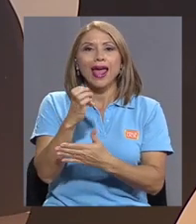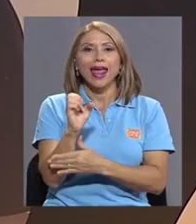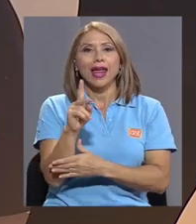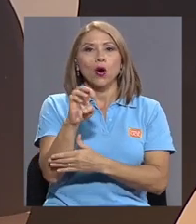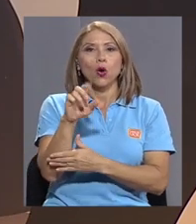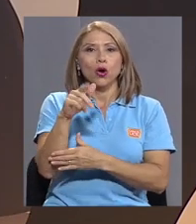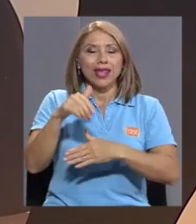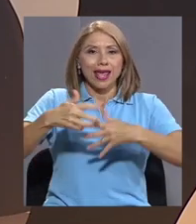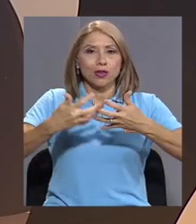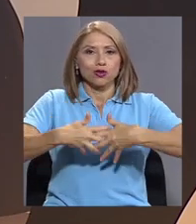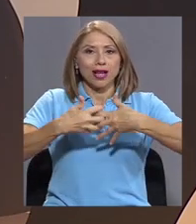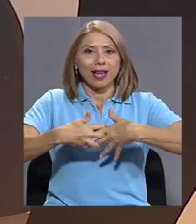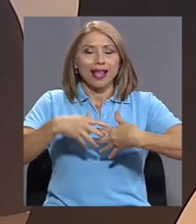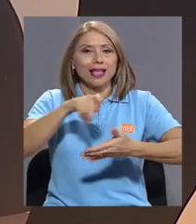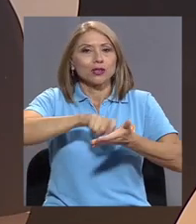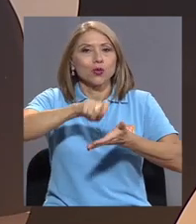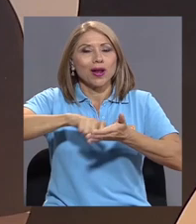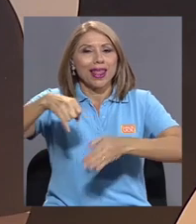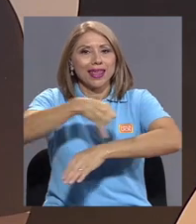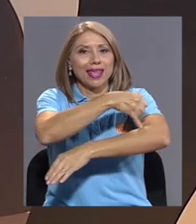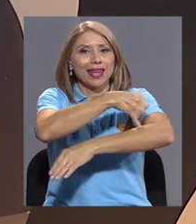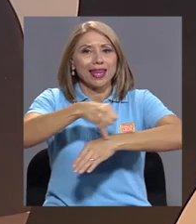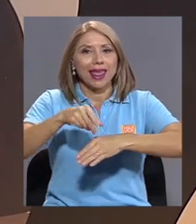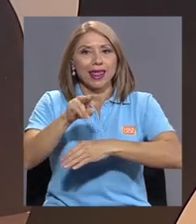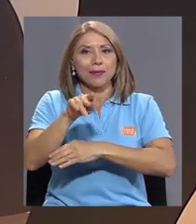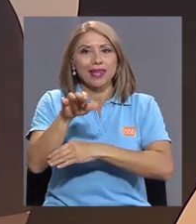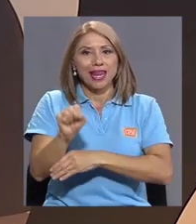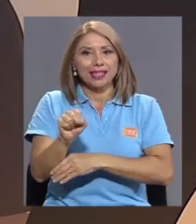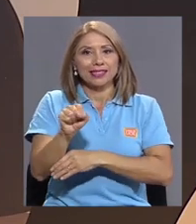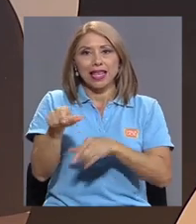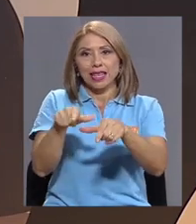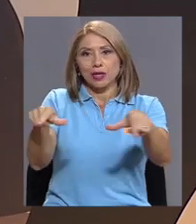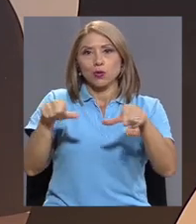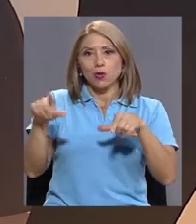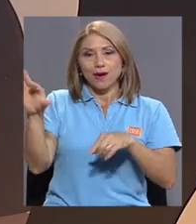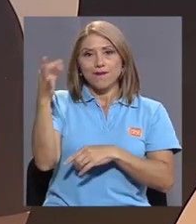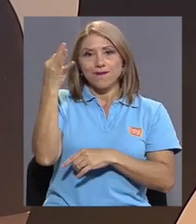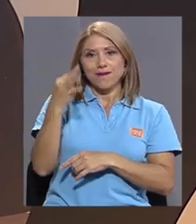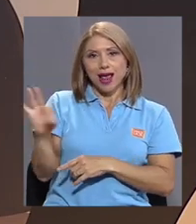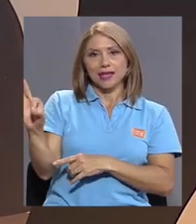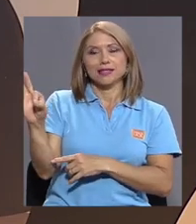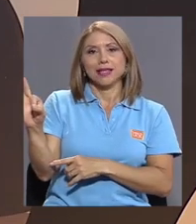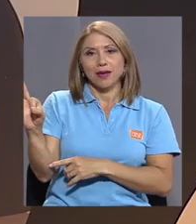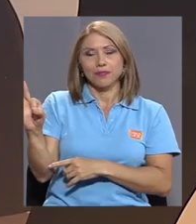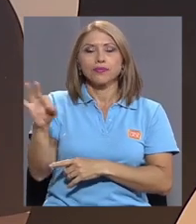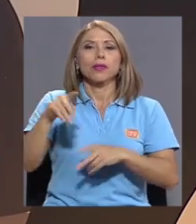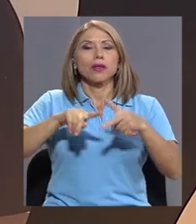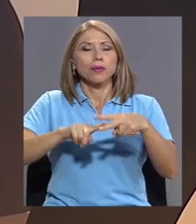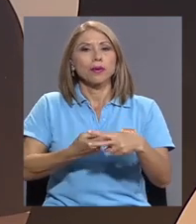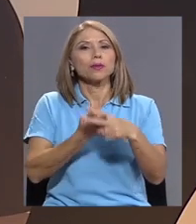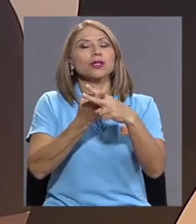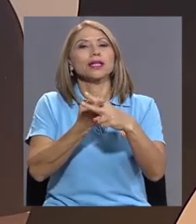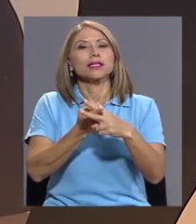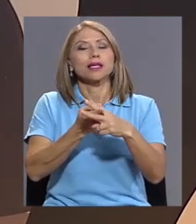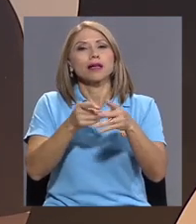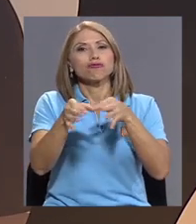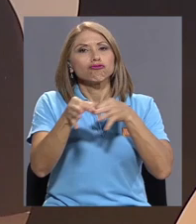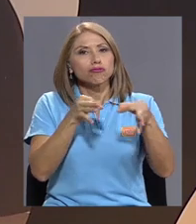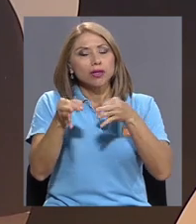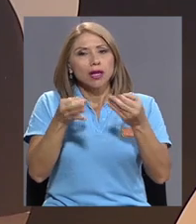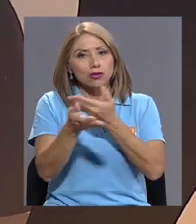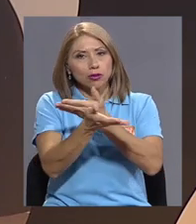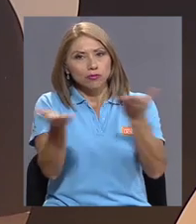Escuela de Ingeniería de Minas de Alé, Francia. Vamos a iniciar explicándole a los